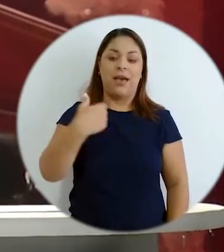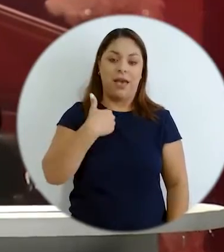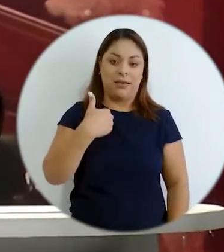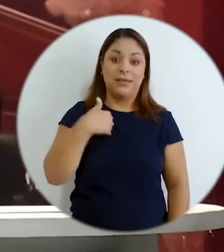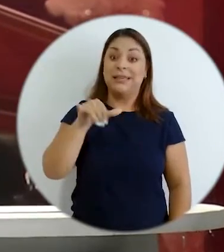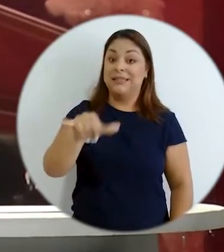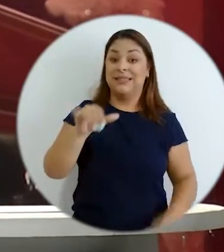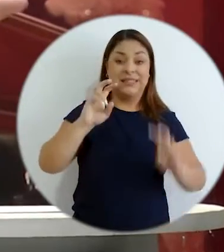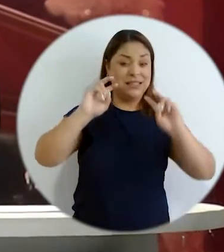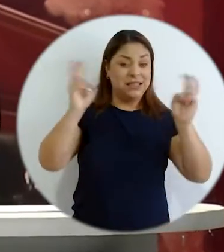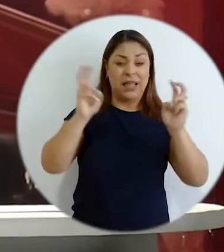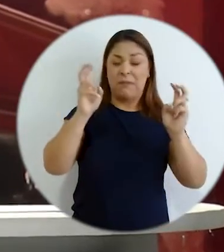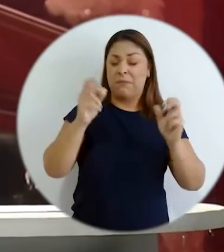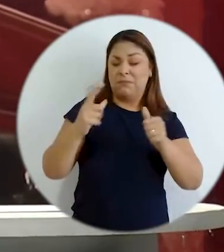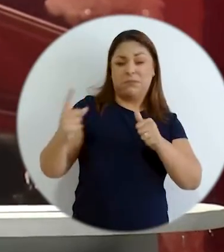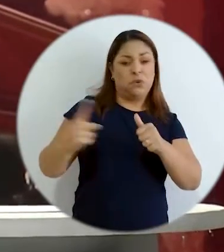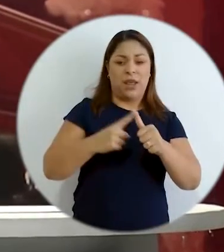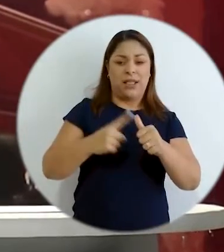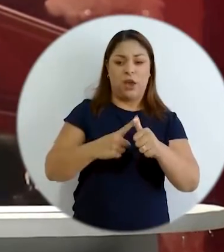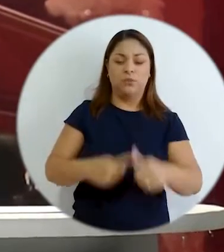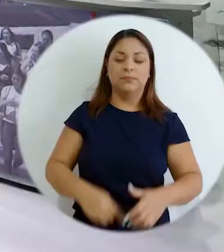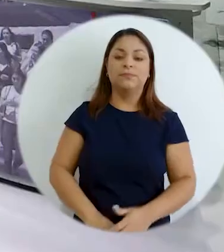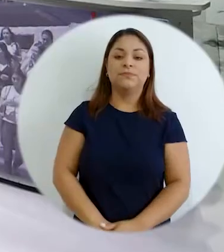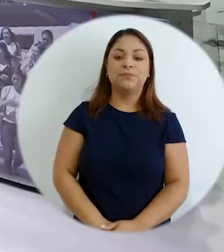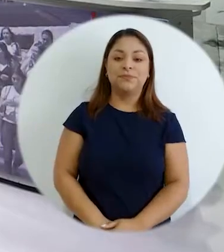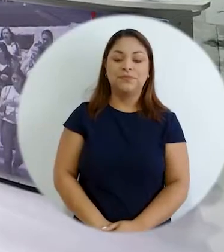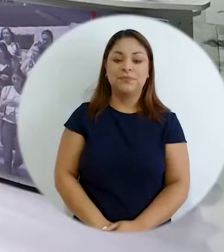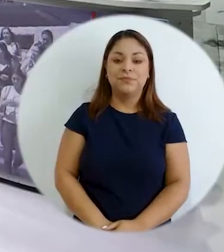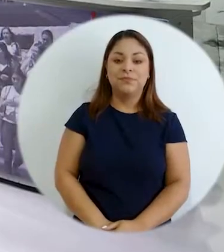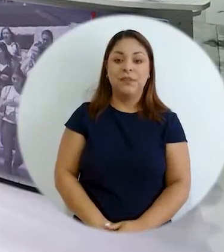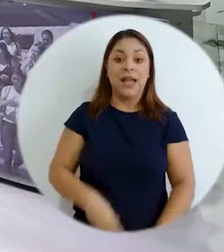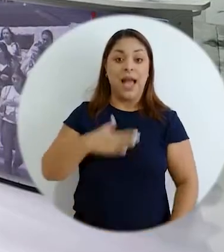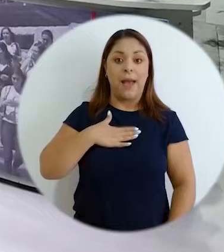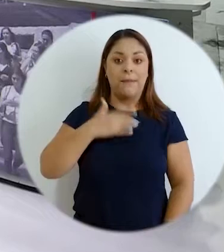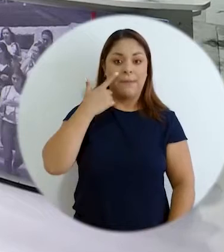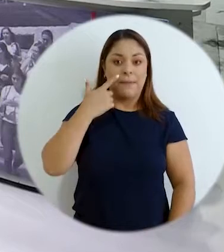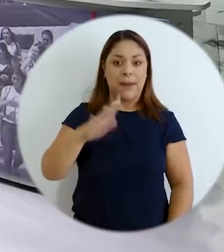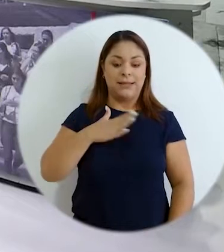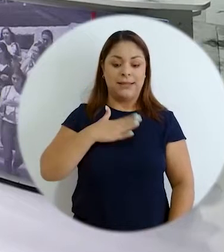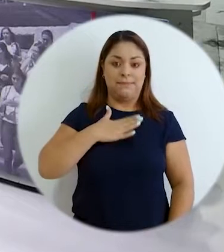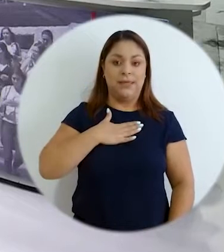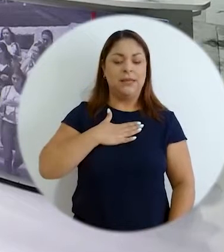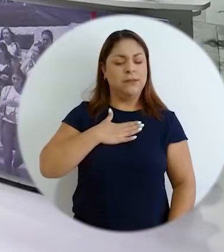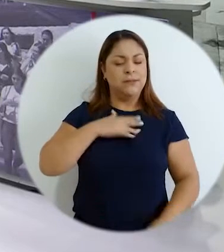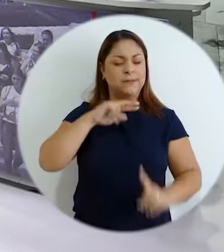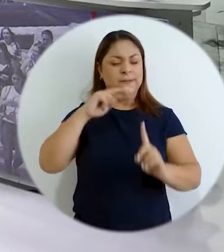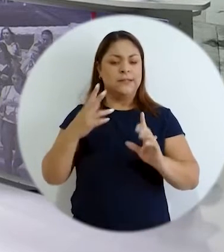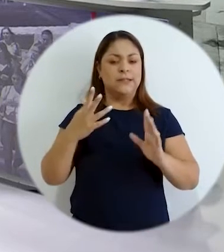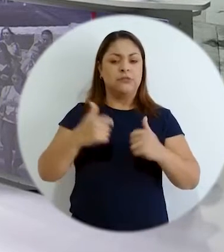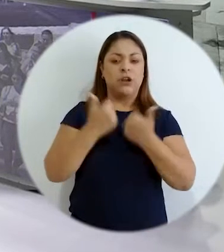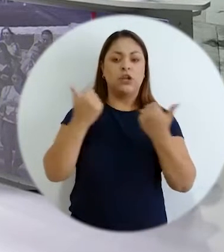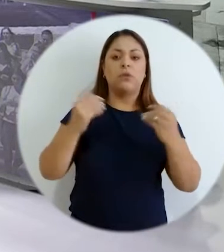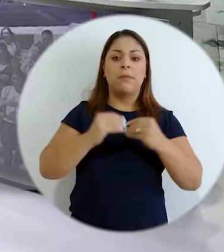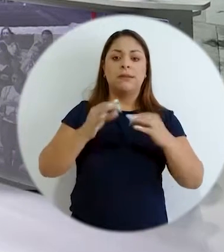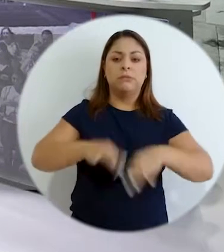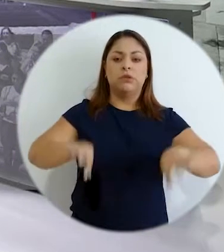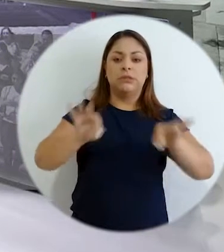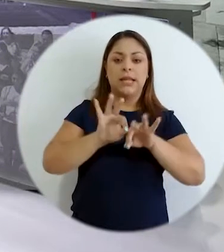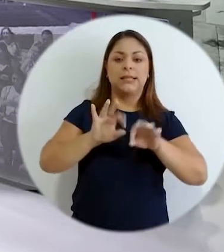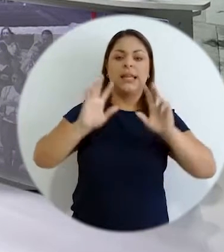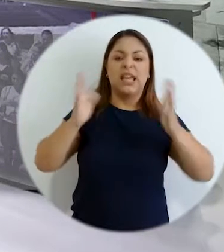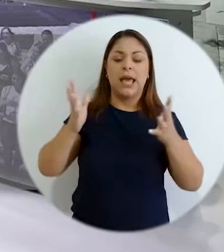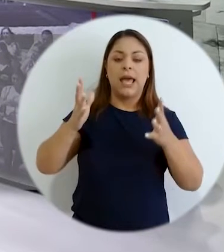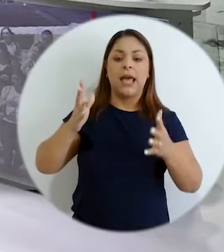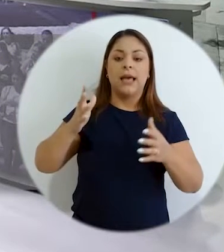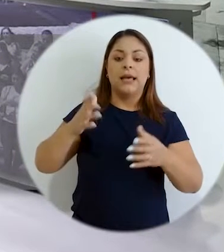prioritario dentro de esta visión de desarrollo regional a mí me parece que el reto más importante y voy a usar una palabra clave anclar tenemos que